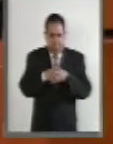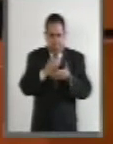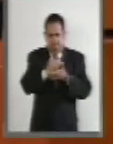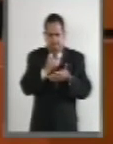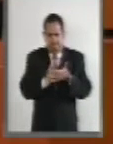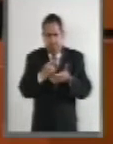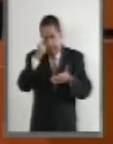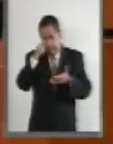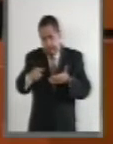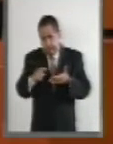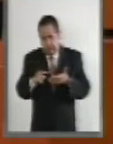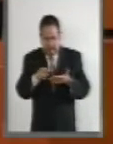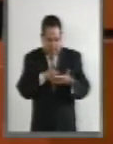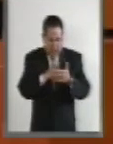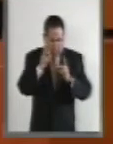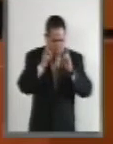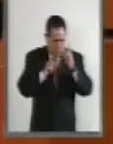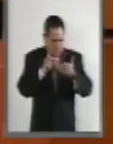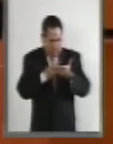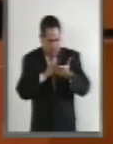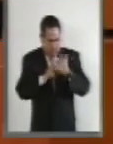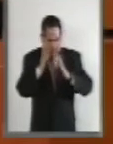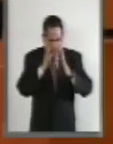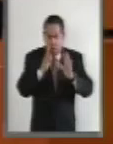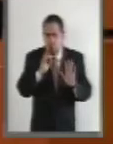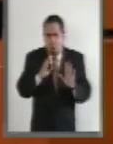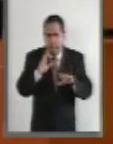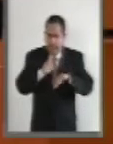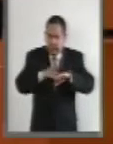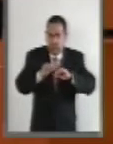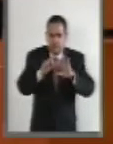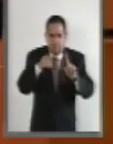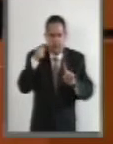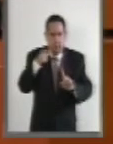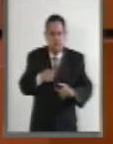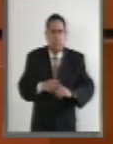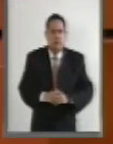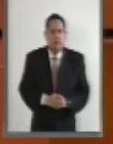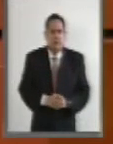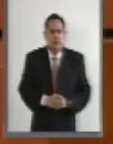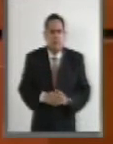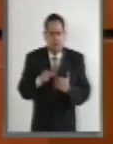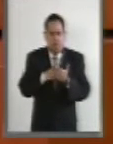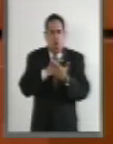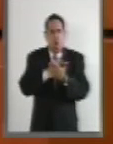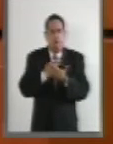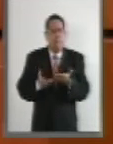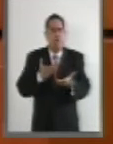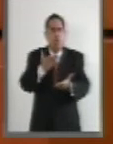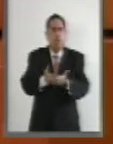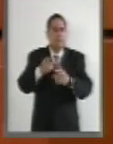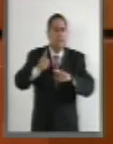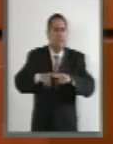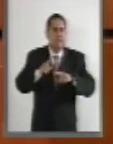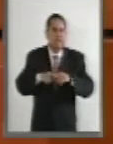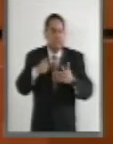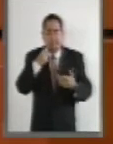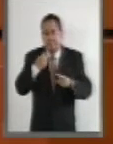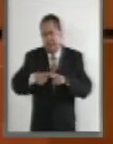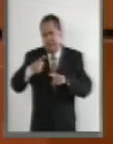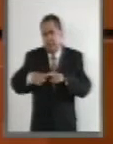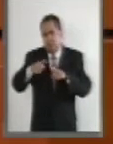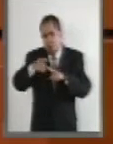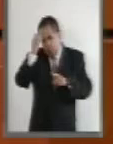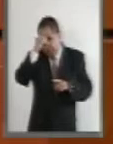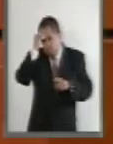evitar la ambigüedad y tejerización de la misma. Esta propuesta se nutrió de un sinnúmero de